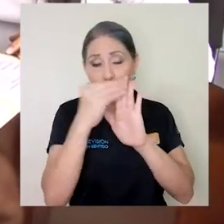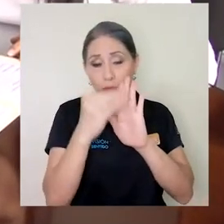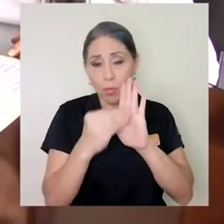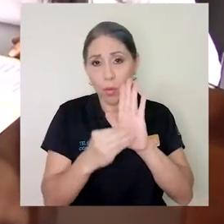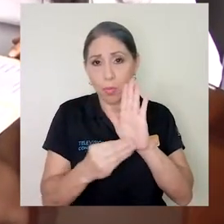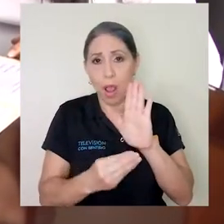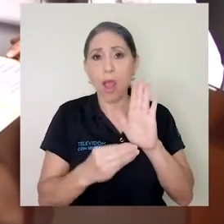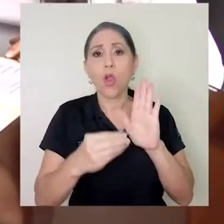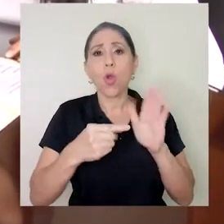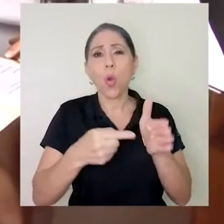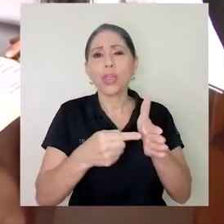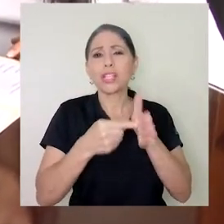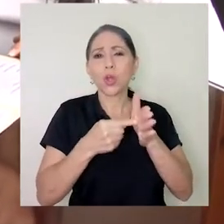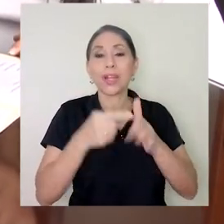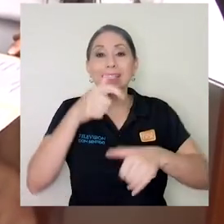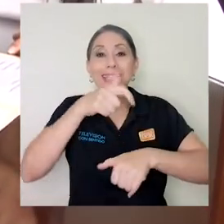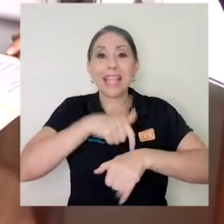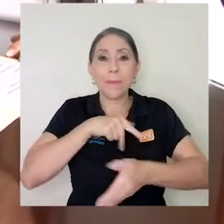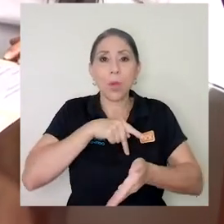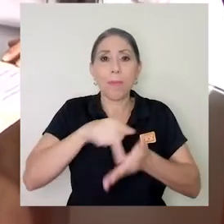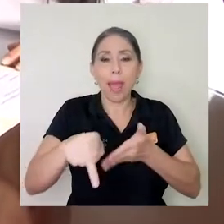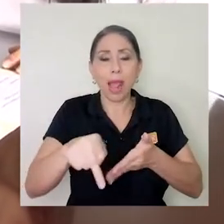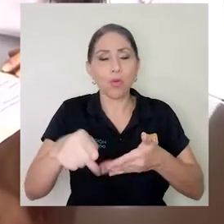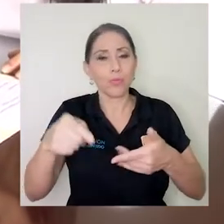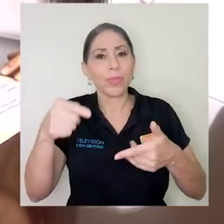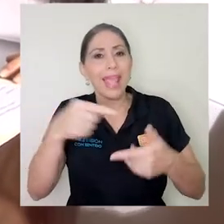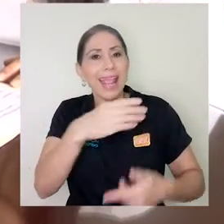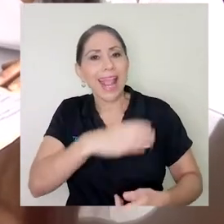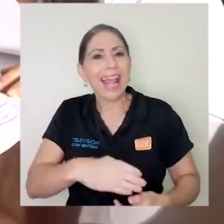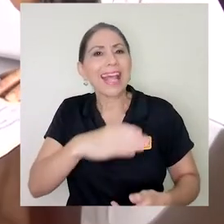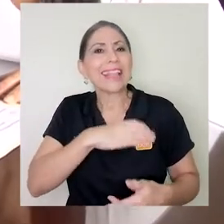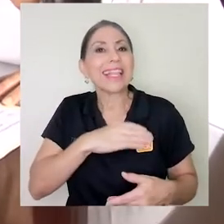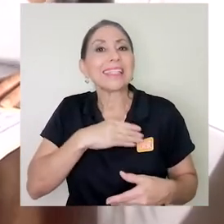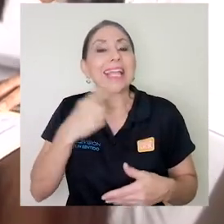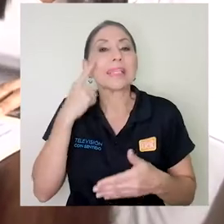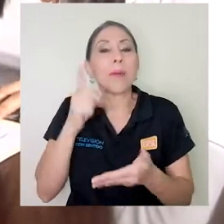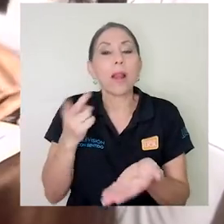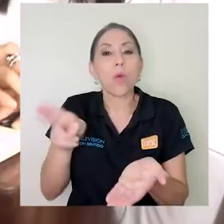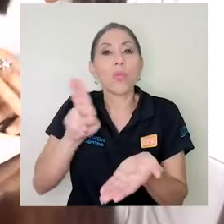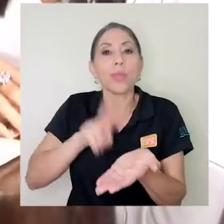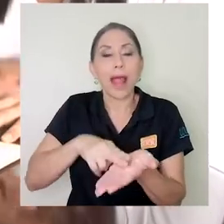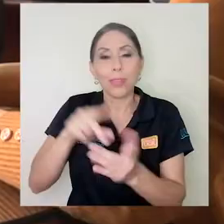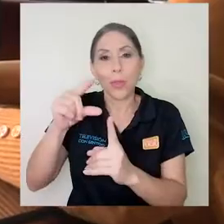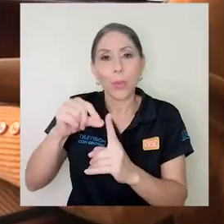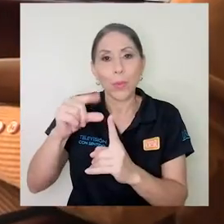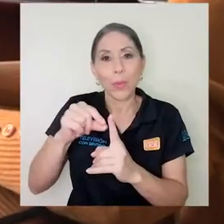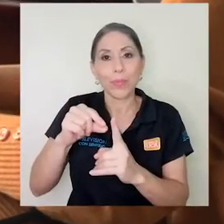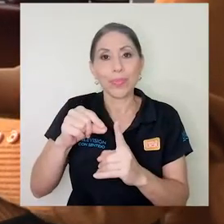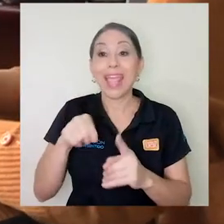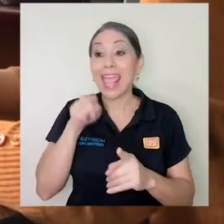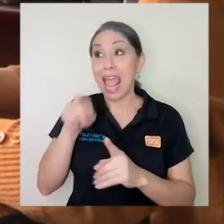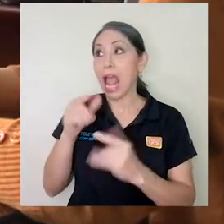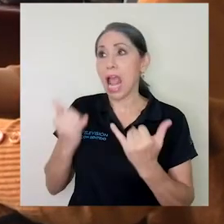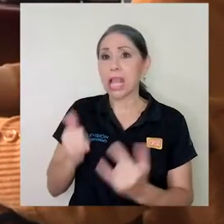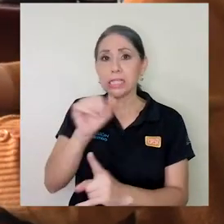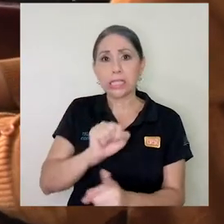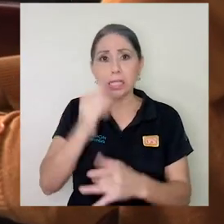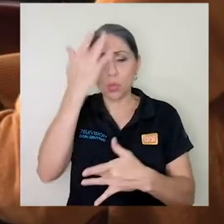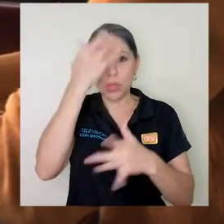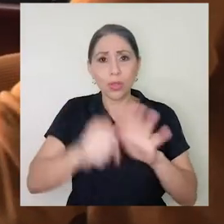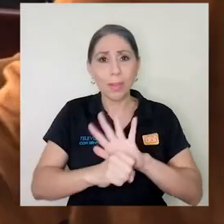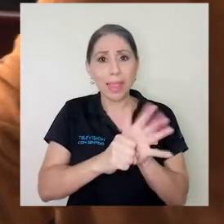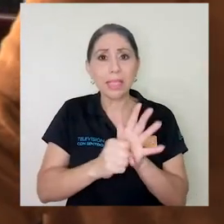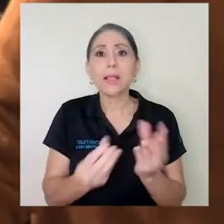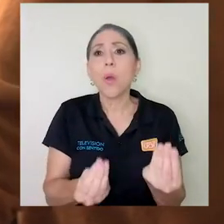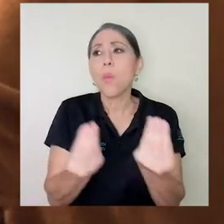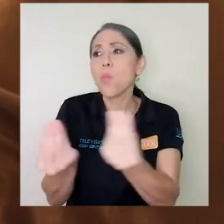contiene las condiciones de tiempo de pago y las características en las que se da el contrato. En este contexto de pandemia,